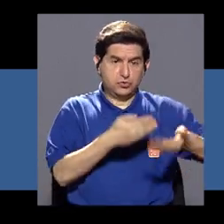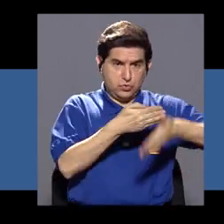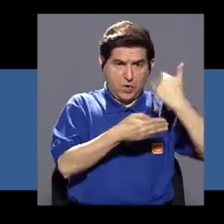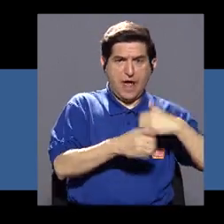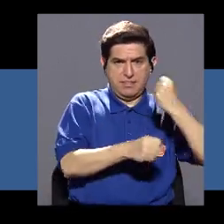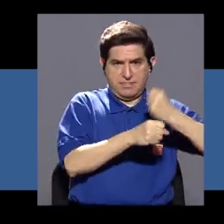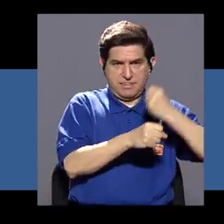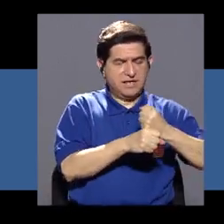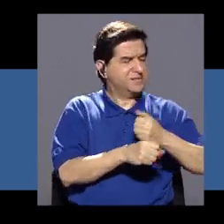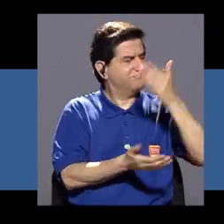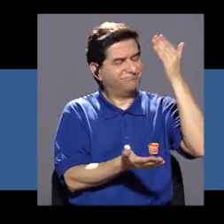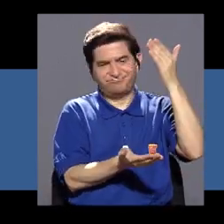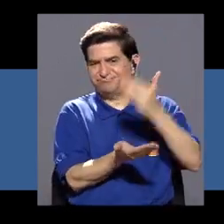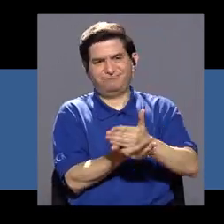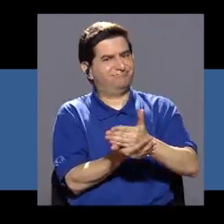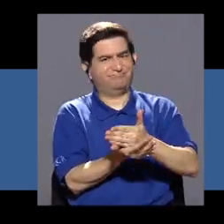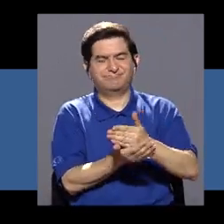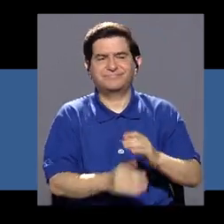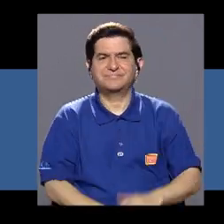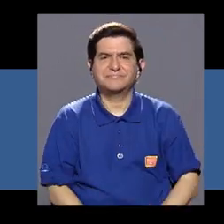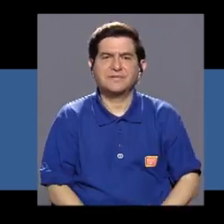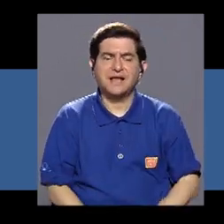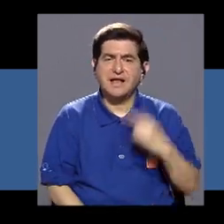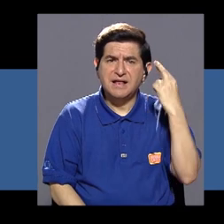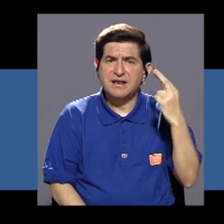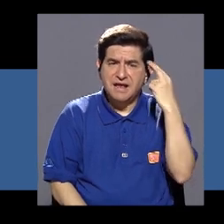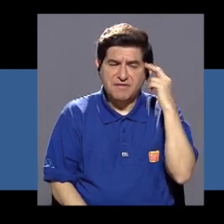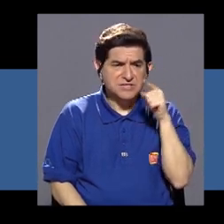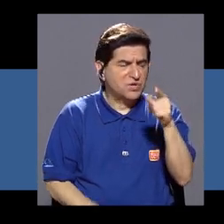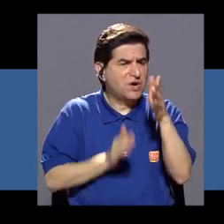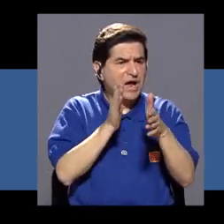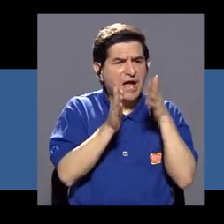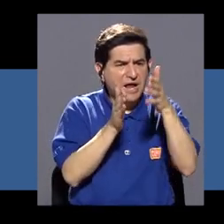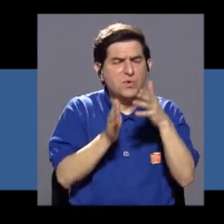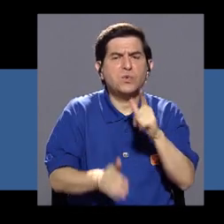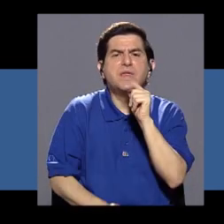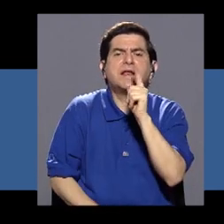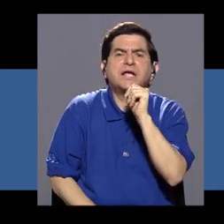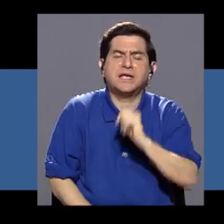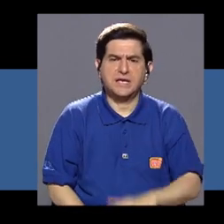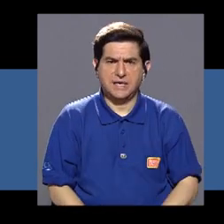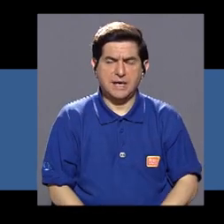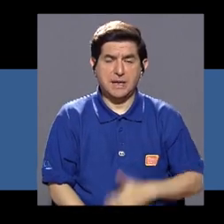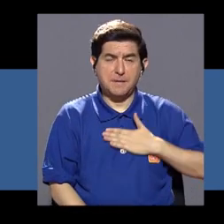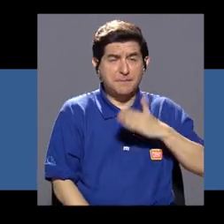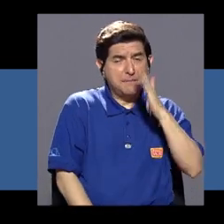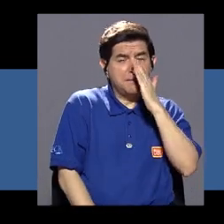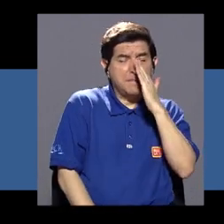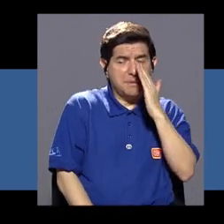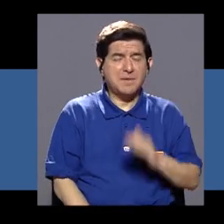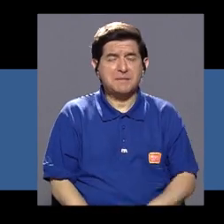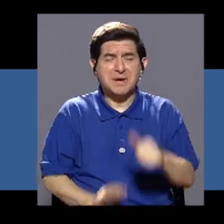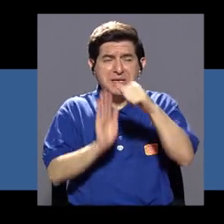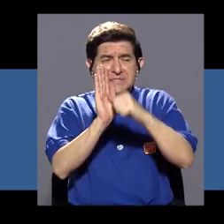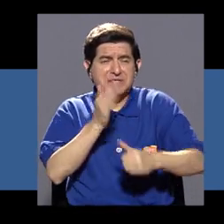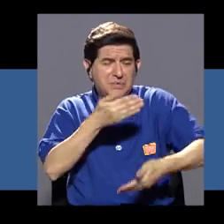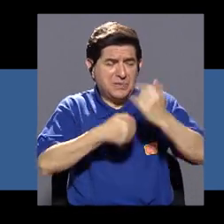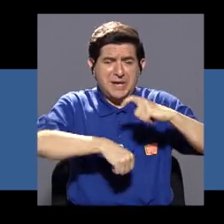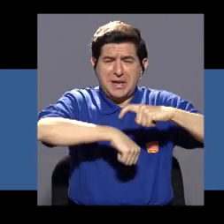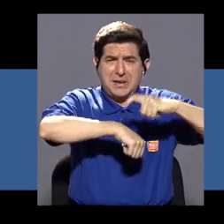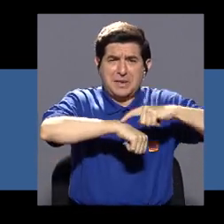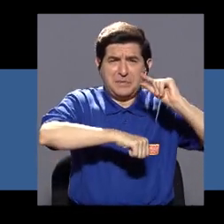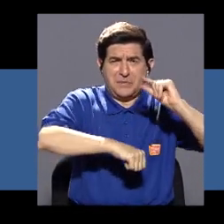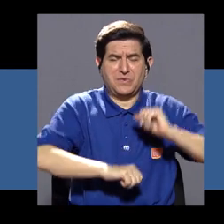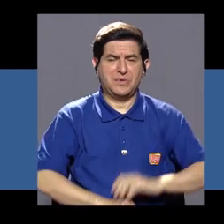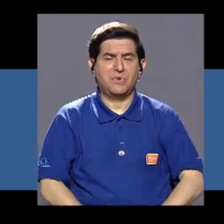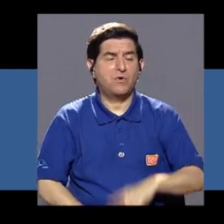Yo trabajaba, tuve que dejar de trabajar porque, ¿quién lo iba a cuidar, verdad? Más que mi mamá estaba recién operada